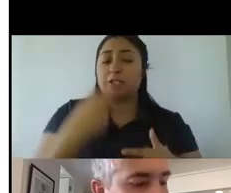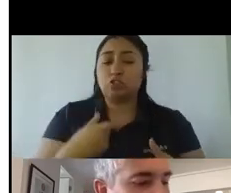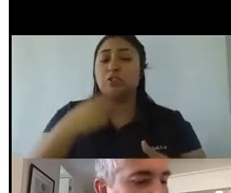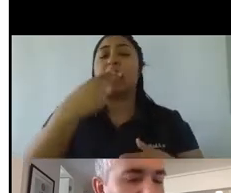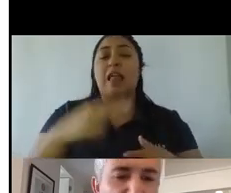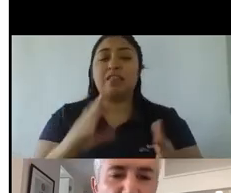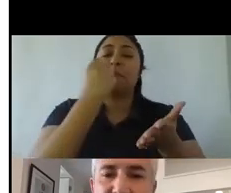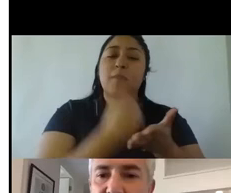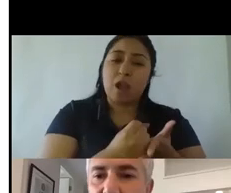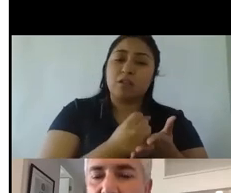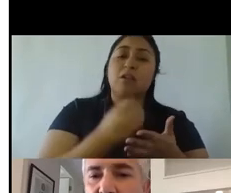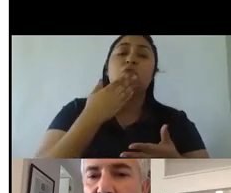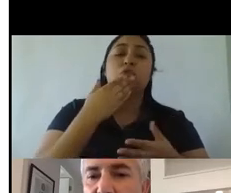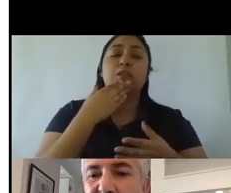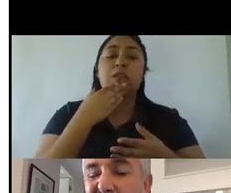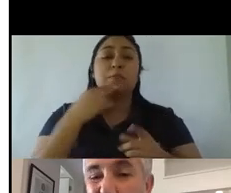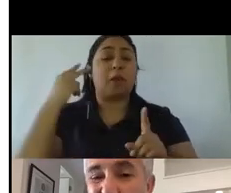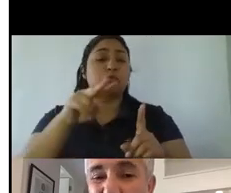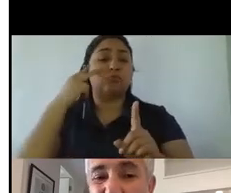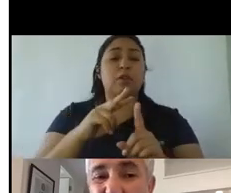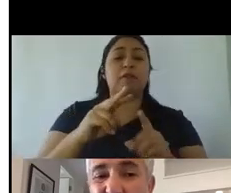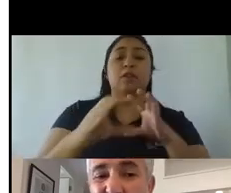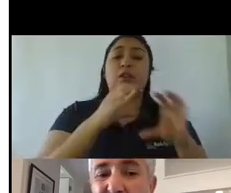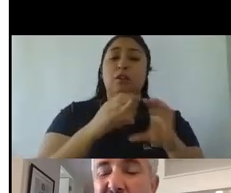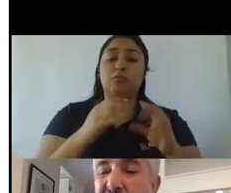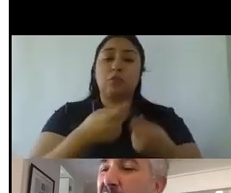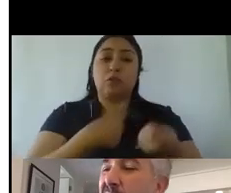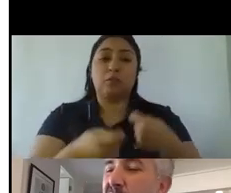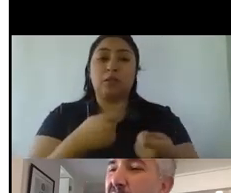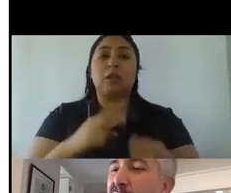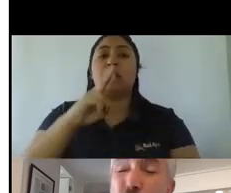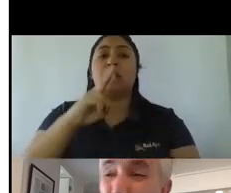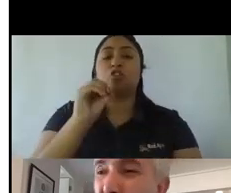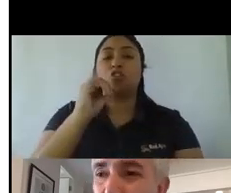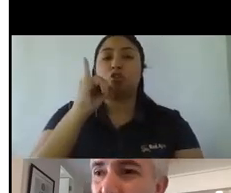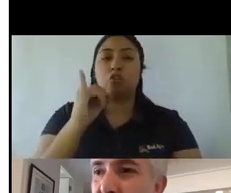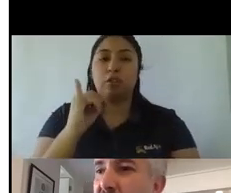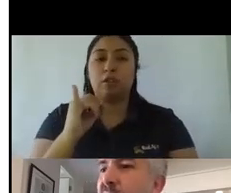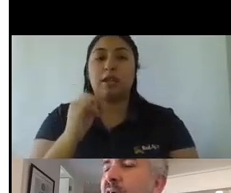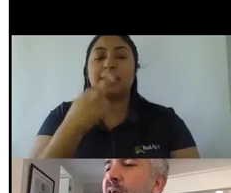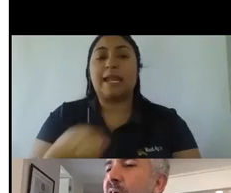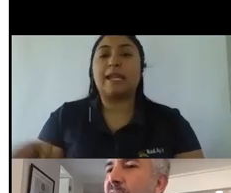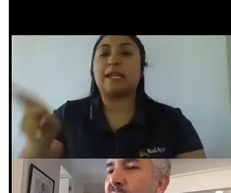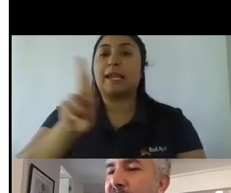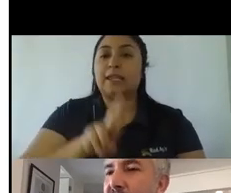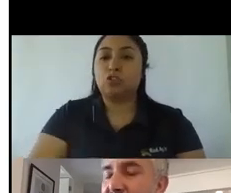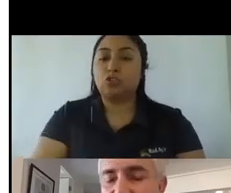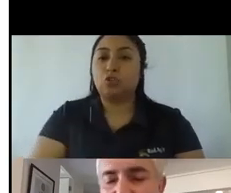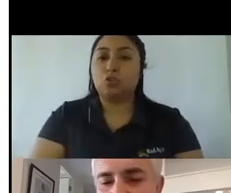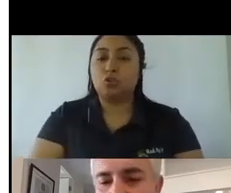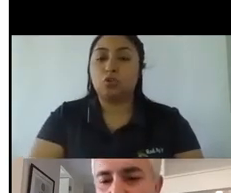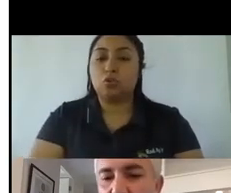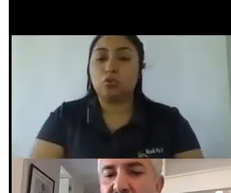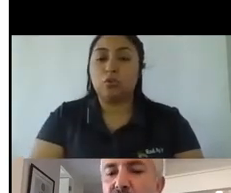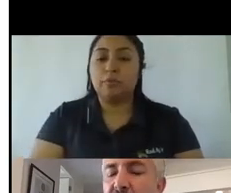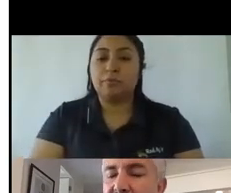perspectiva de comunicación comercial en el ROI en el retorno de de esa